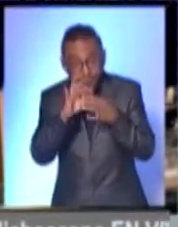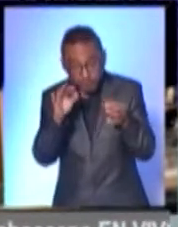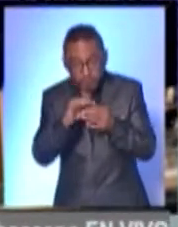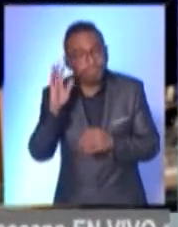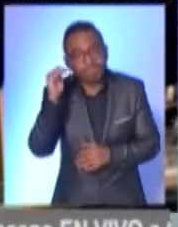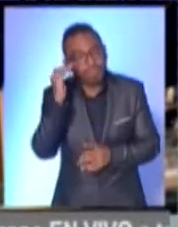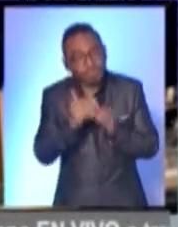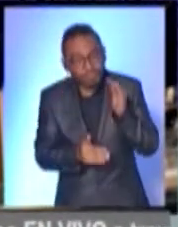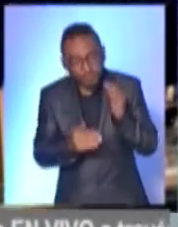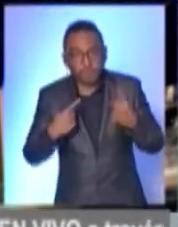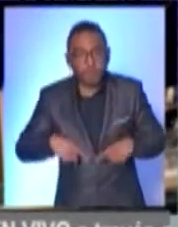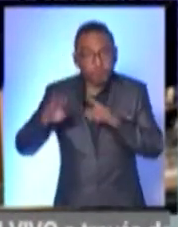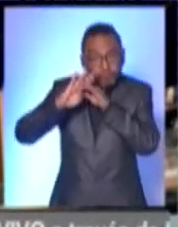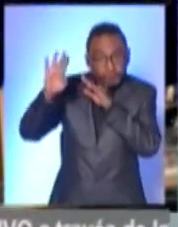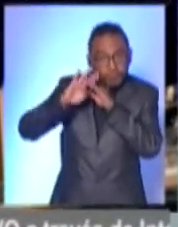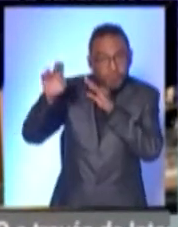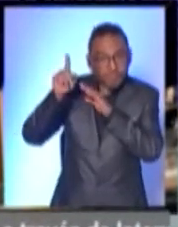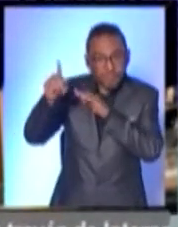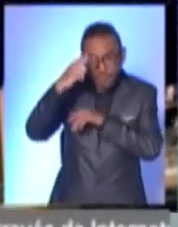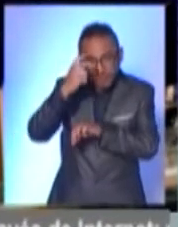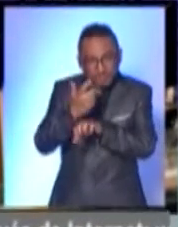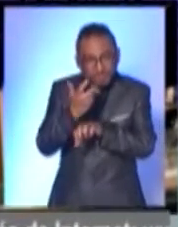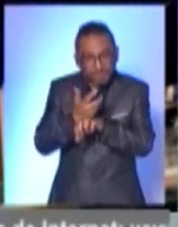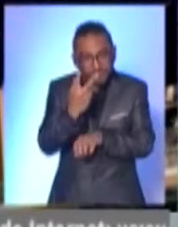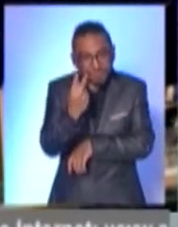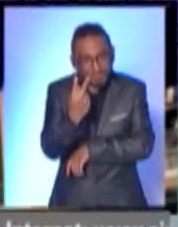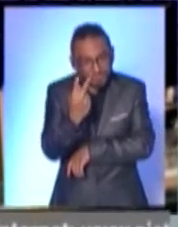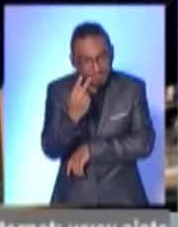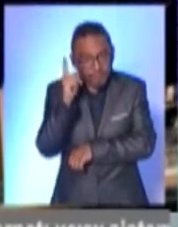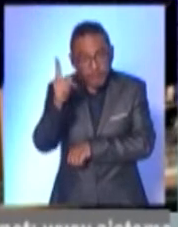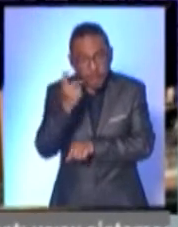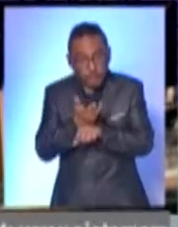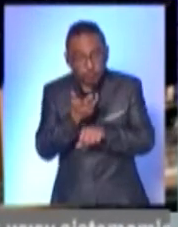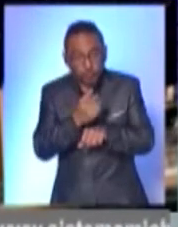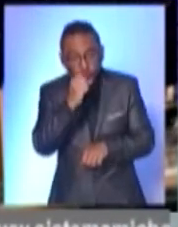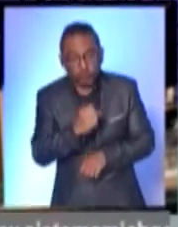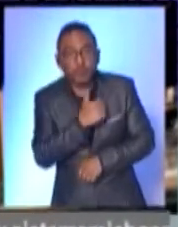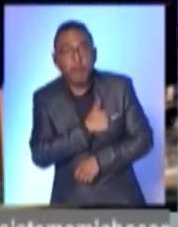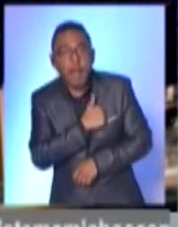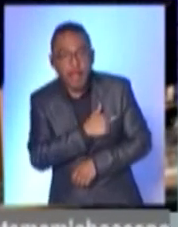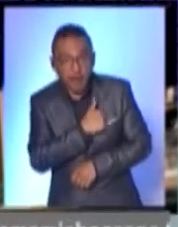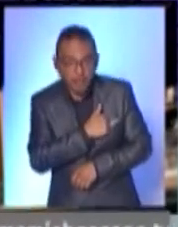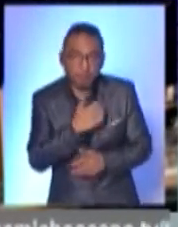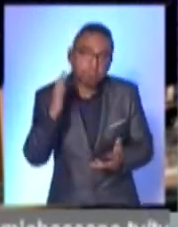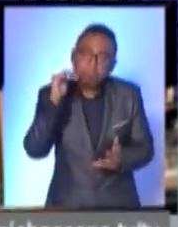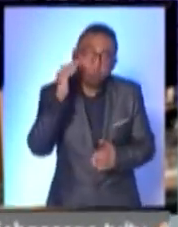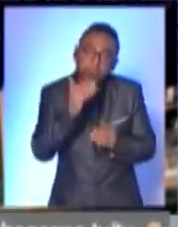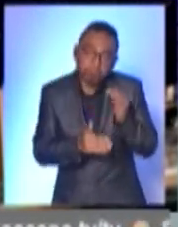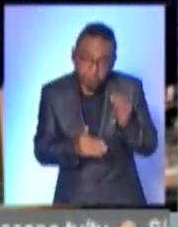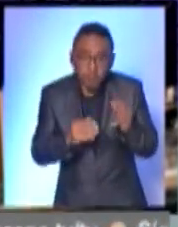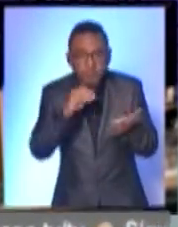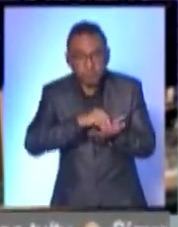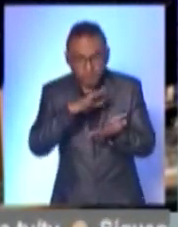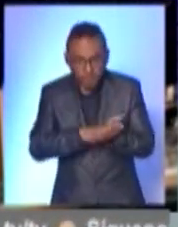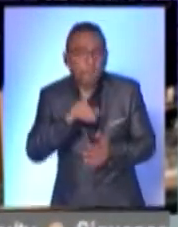despedimos de nuestros paisanos que nos ven a través de Mexicanal en los Estados Unidos y al sur de Canadá. Tenemos una